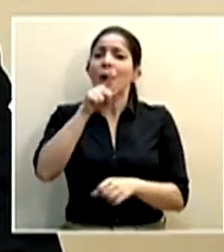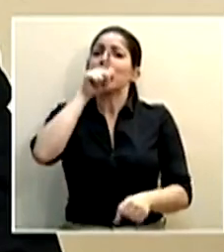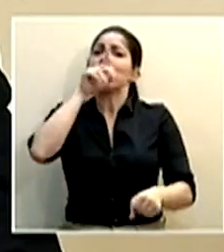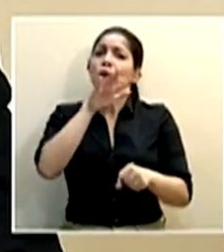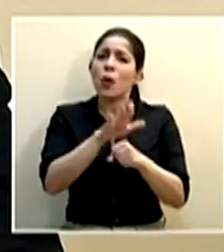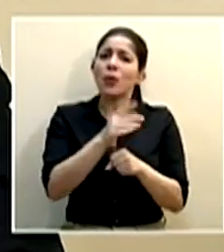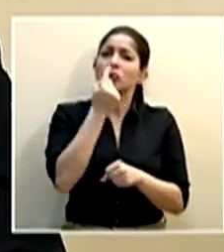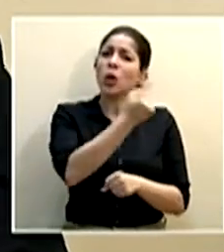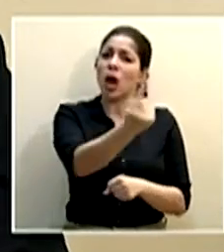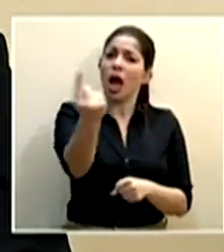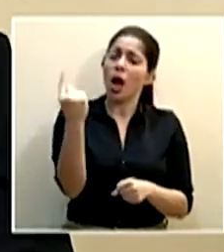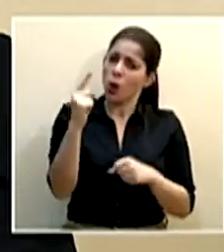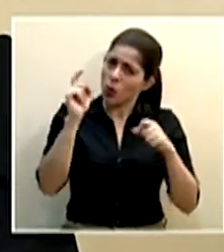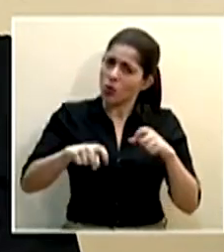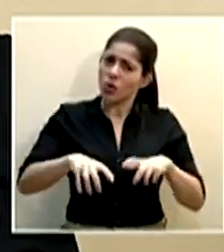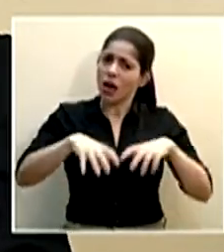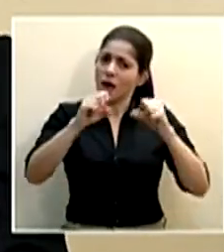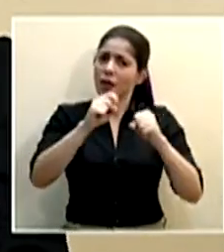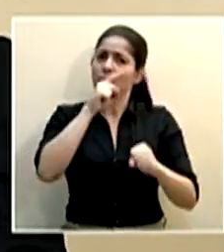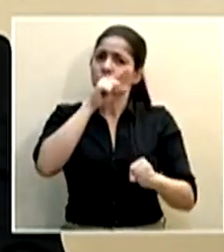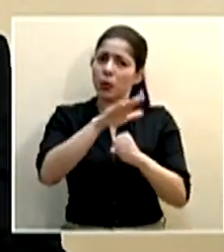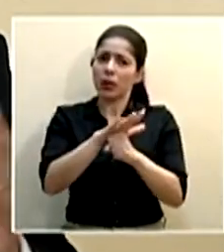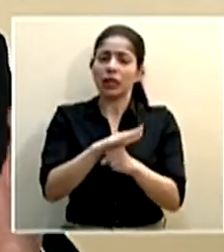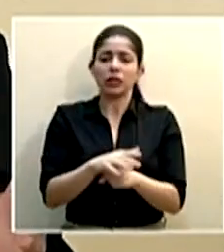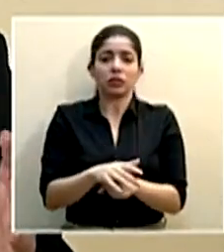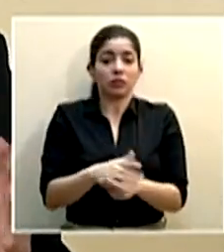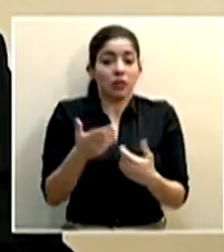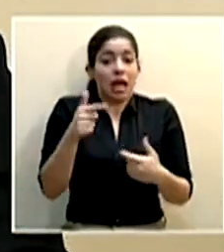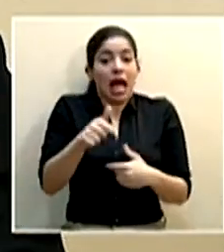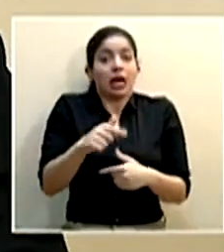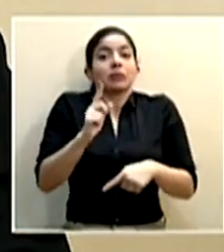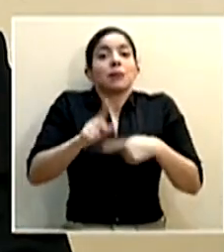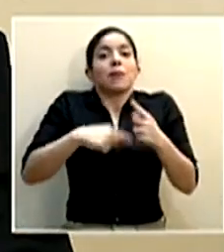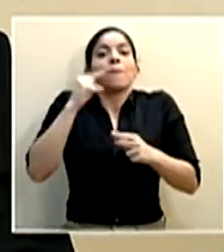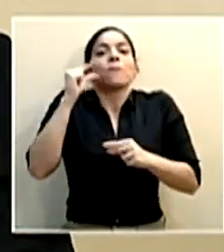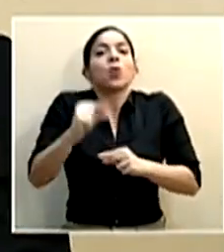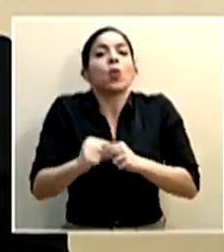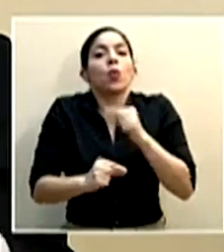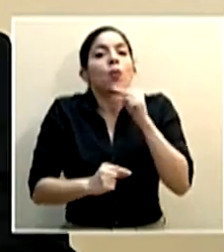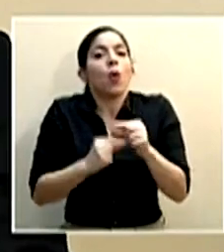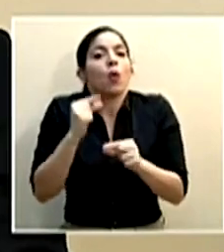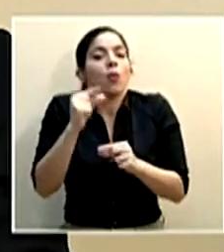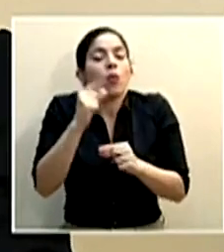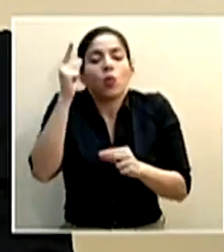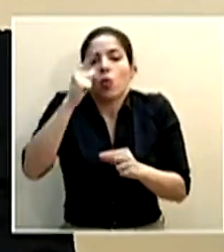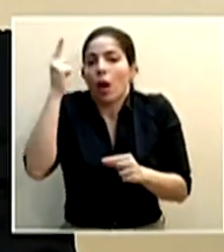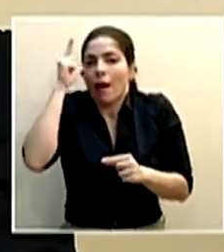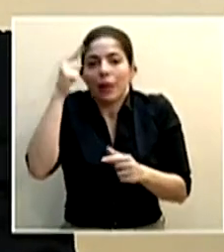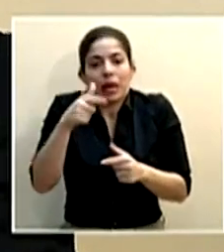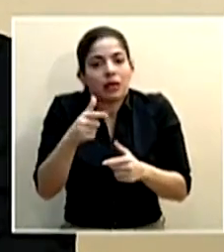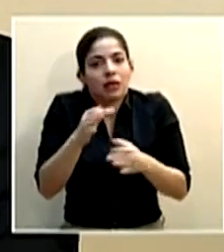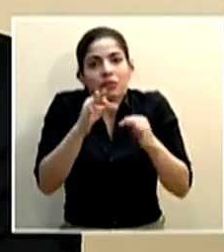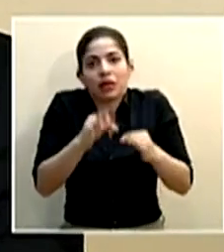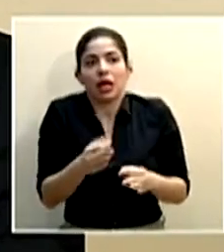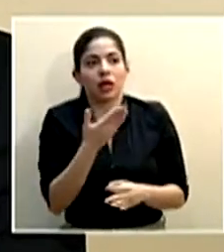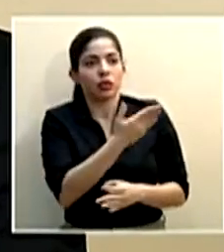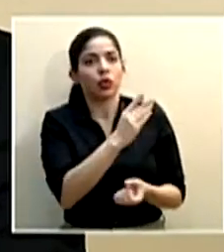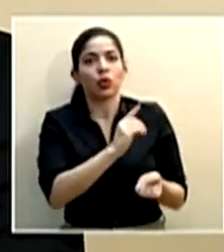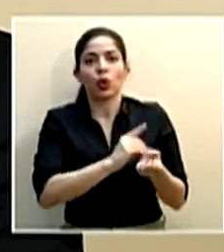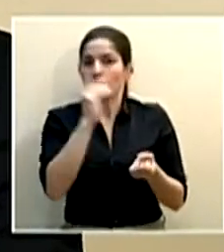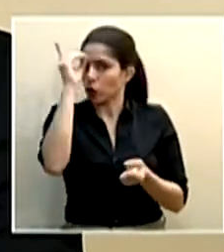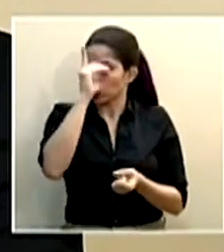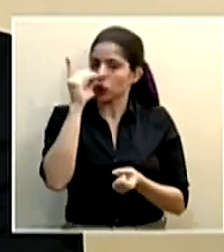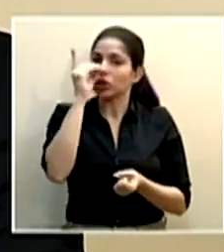de cada uno de nosotros. y evidentemente esto va a ir progresivamente. Esa es parte de las decisiones que el doctor Salas